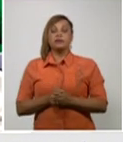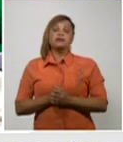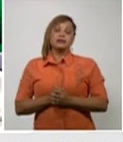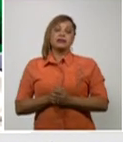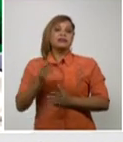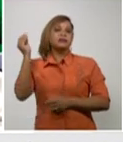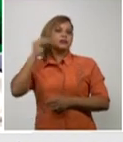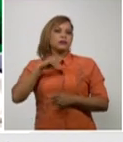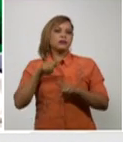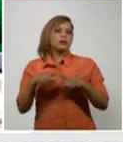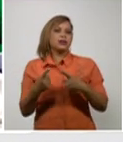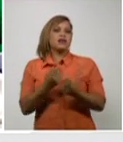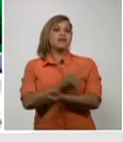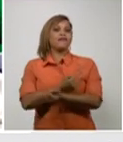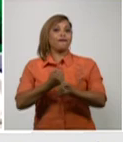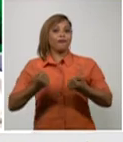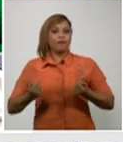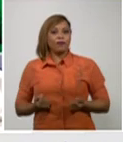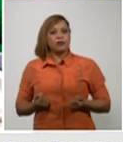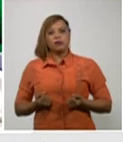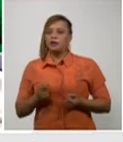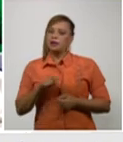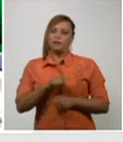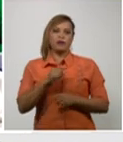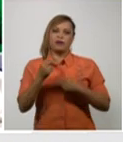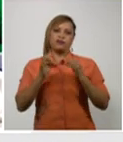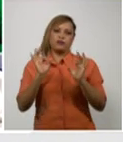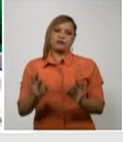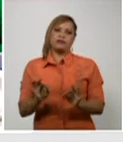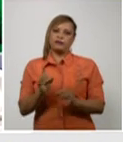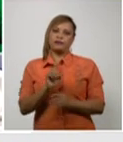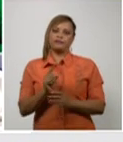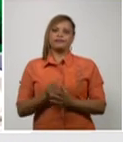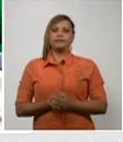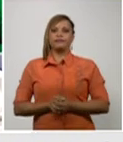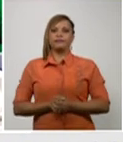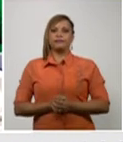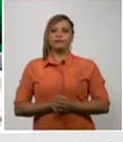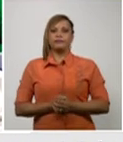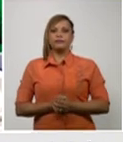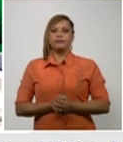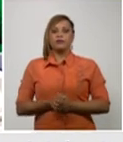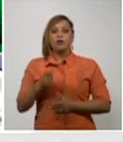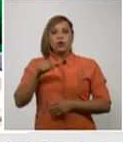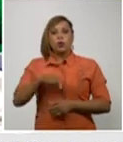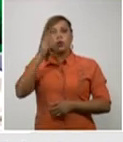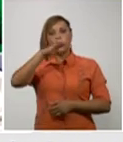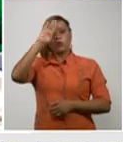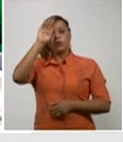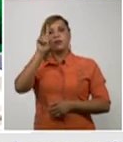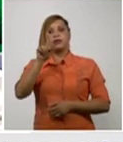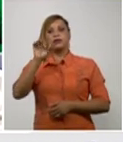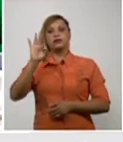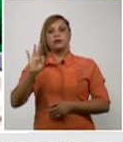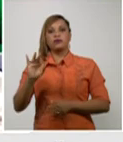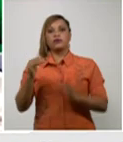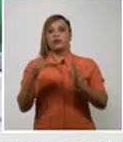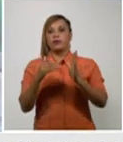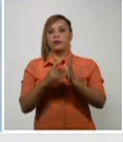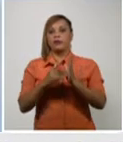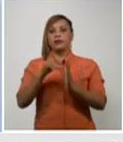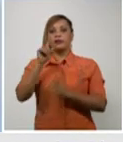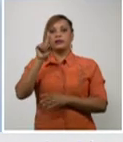se esfuerzan para que estas cosas no pasen. Hoy Cuba con 18.100